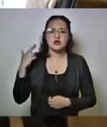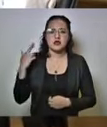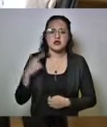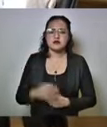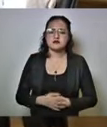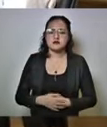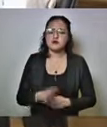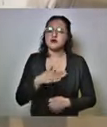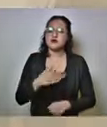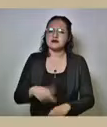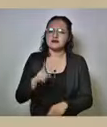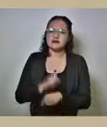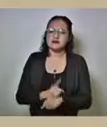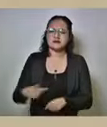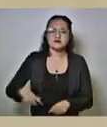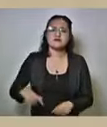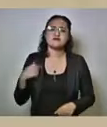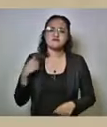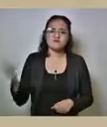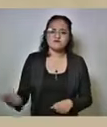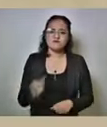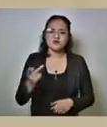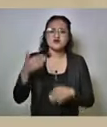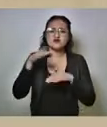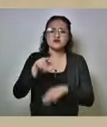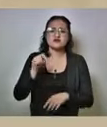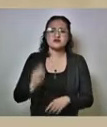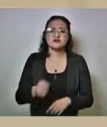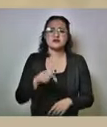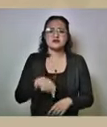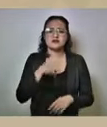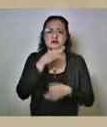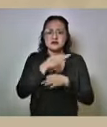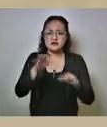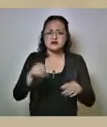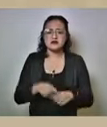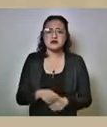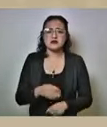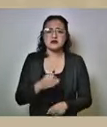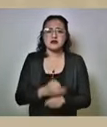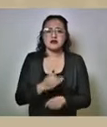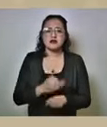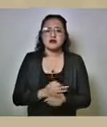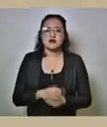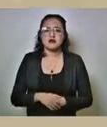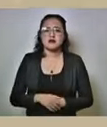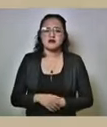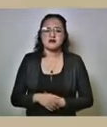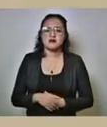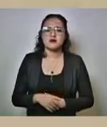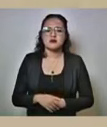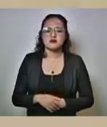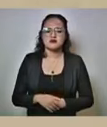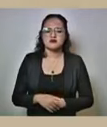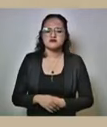¿Qué tal? Buenos días, gobernador. Preguntarle sobre este anuncio que acaba de decretar y que acaba de hacer en el sentido de el